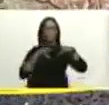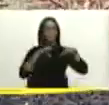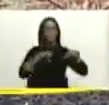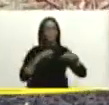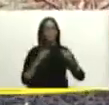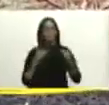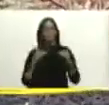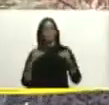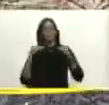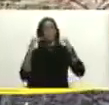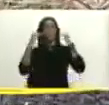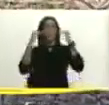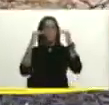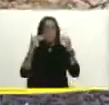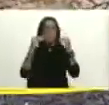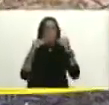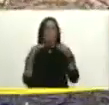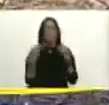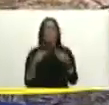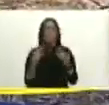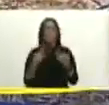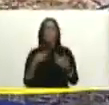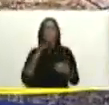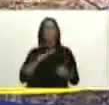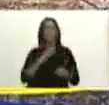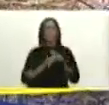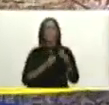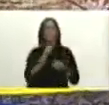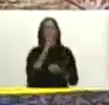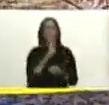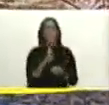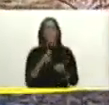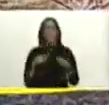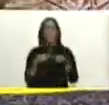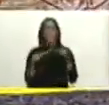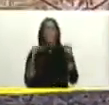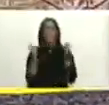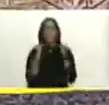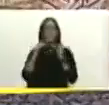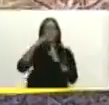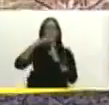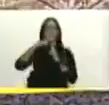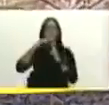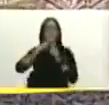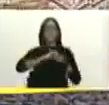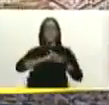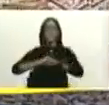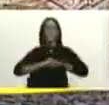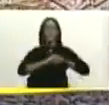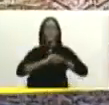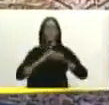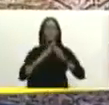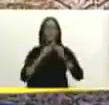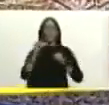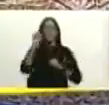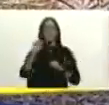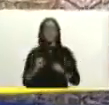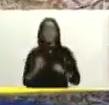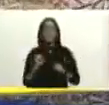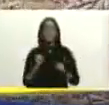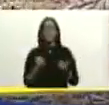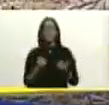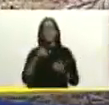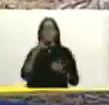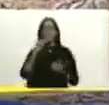superior al volumen ordinario lo que está afectando a la zona de Mérida, Táchira, Trujillo y todo el sur del lago. Para eso se está